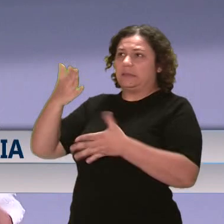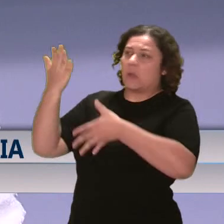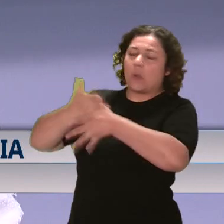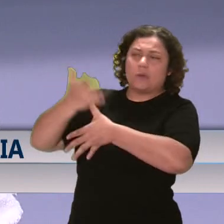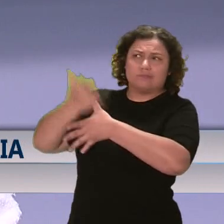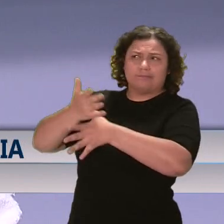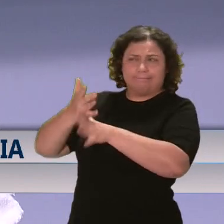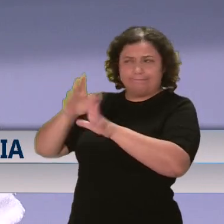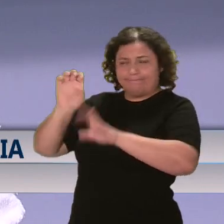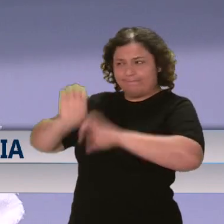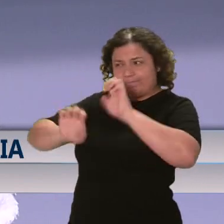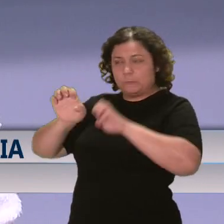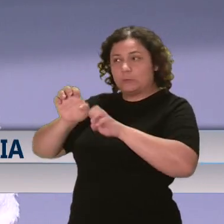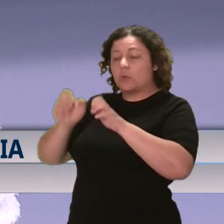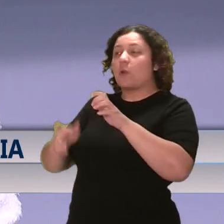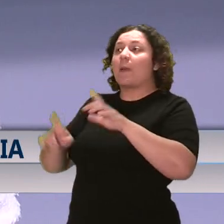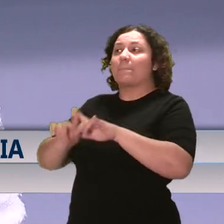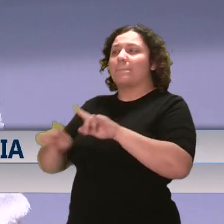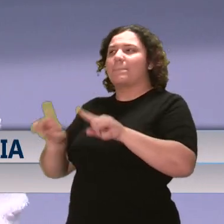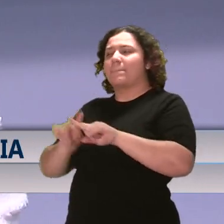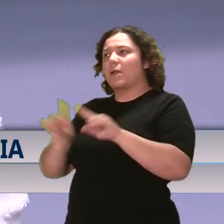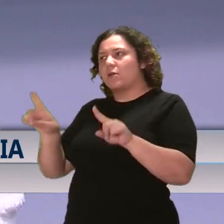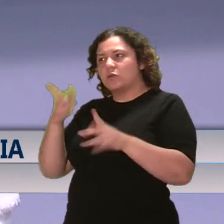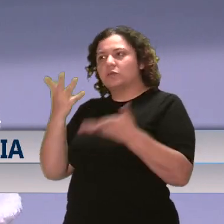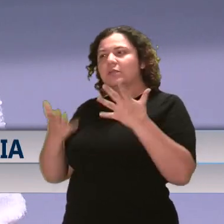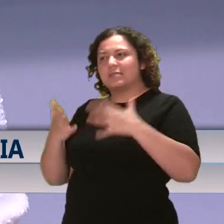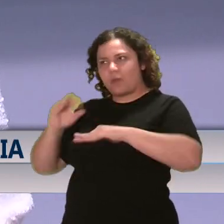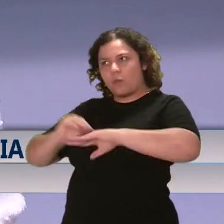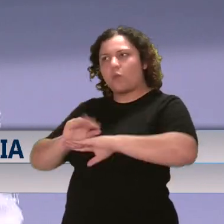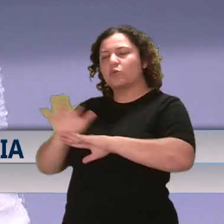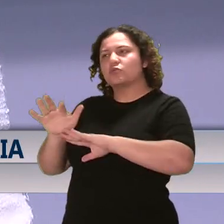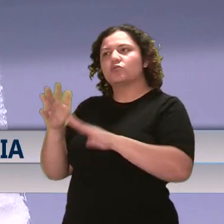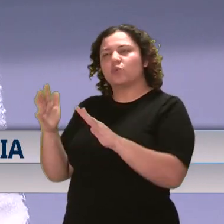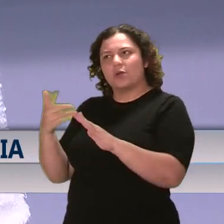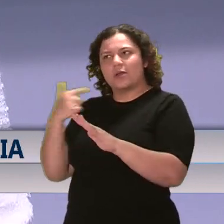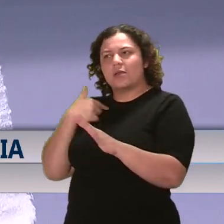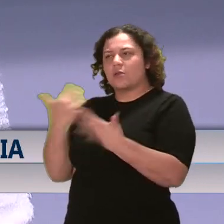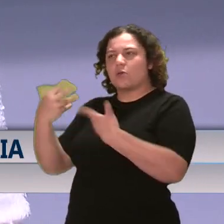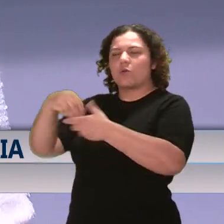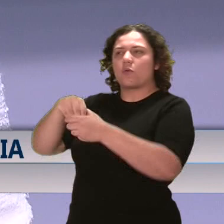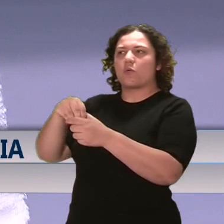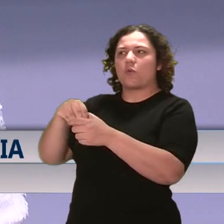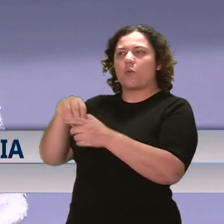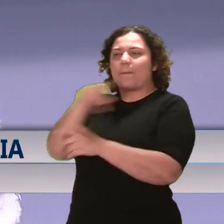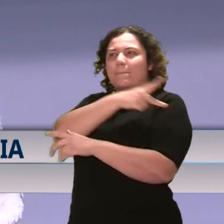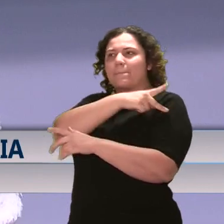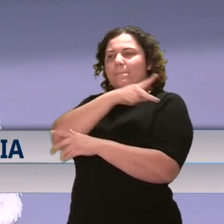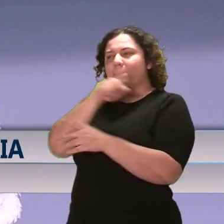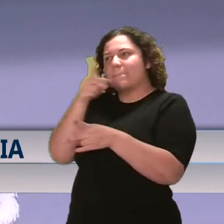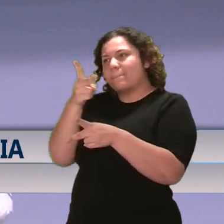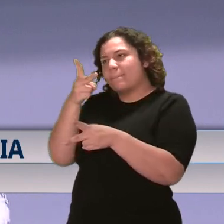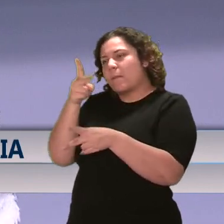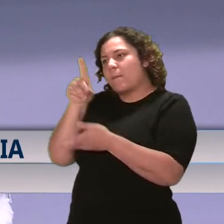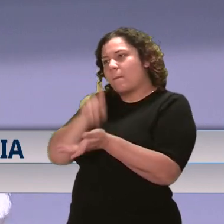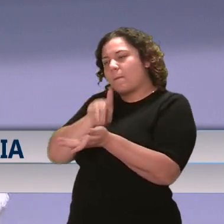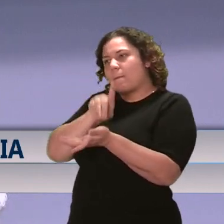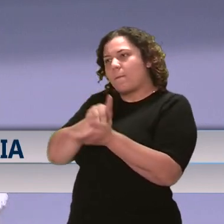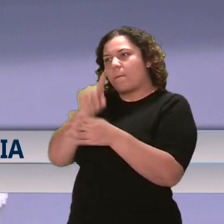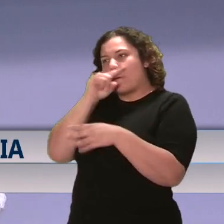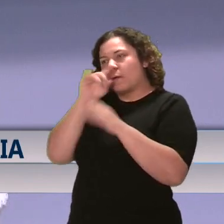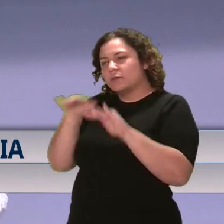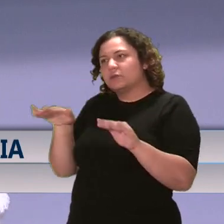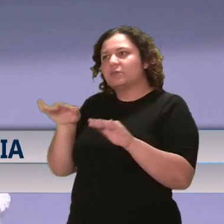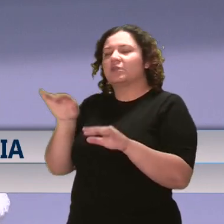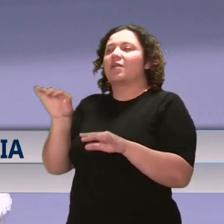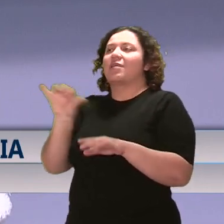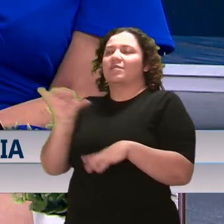¿verdad? Una evaluación inicial, pero sí una consulta donde yo pueda integrarme con pediatra y dialogar sobre estos temas. Aquí rompemos también lo